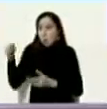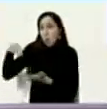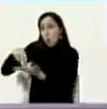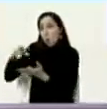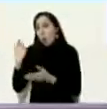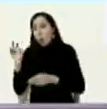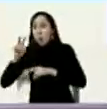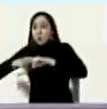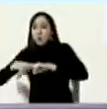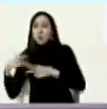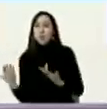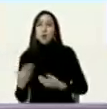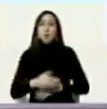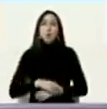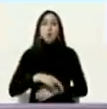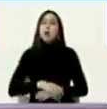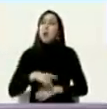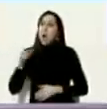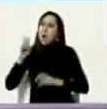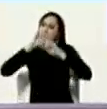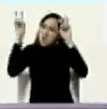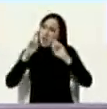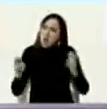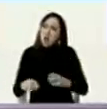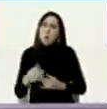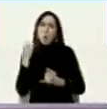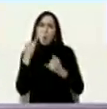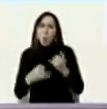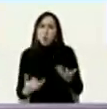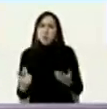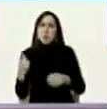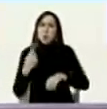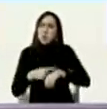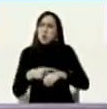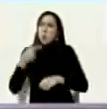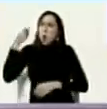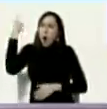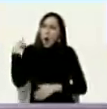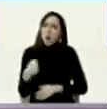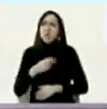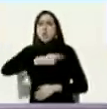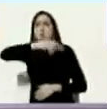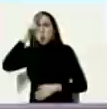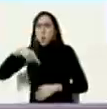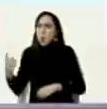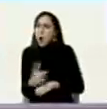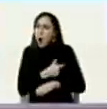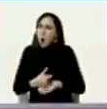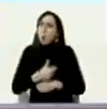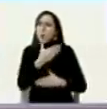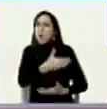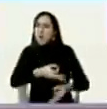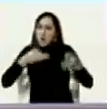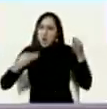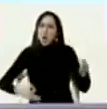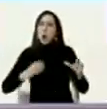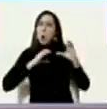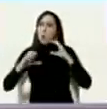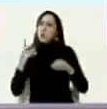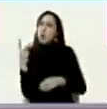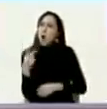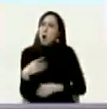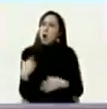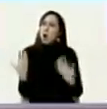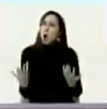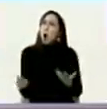Jorge Rodríguez nos actualice que ha pasado en las últimas horas ayer el gobierno de Noruega emitió un segundo comunicado cuando es la